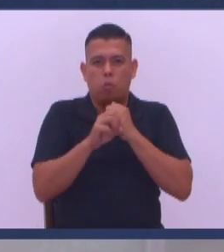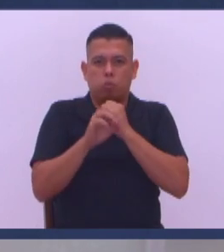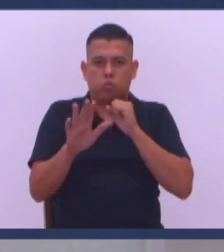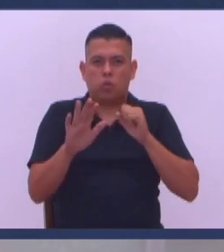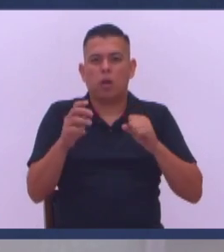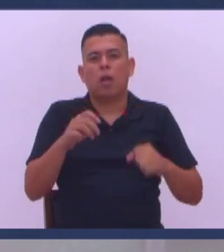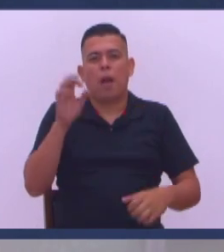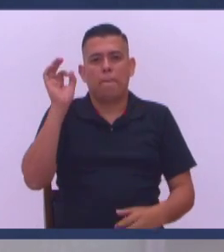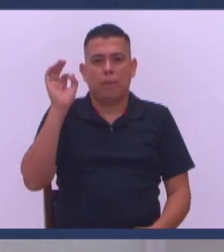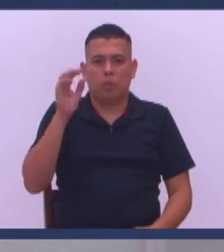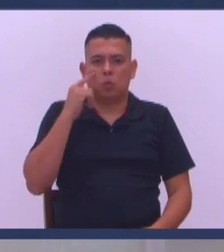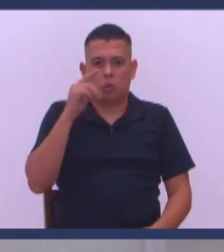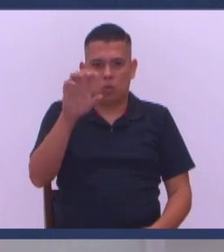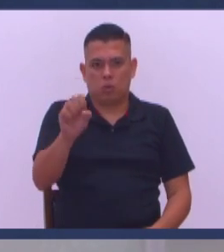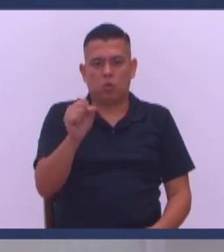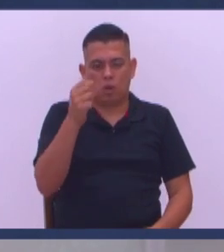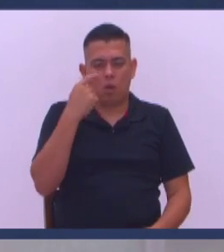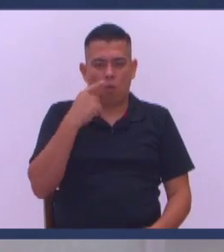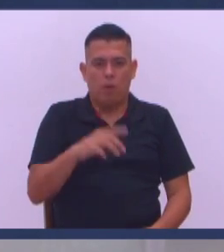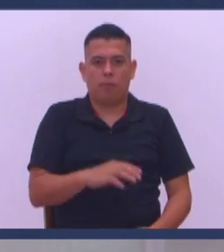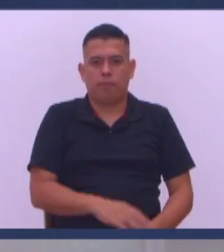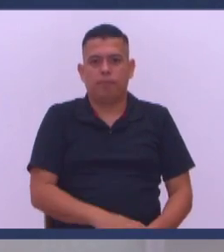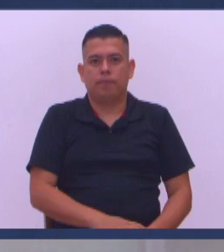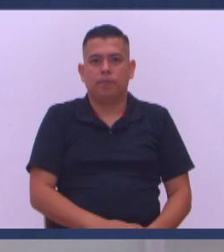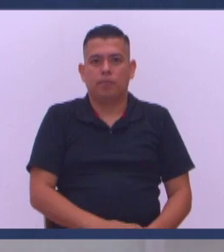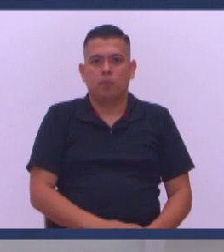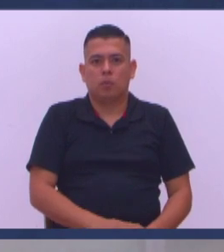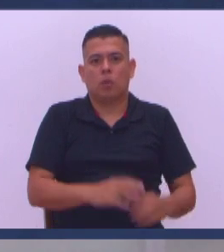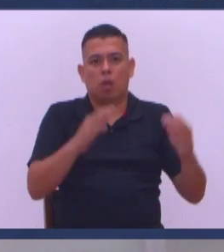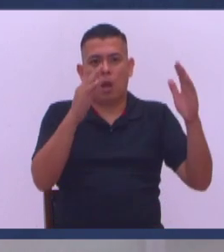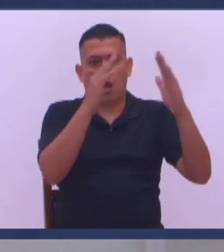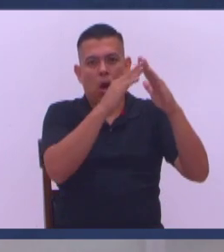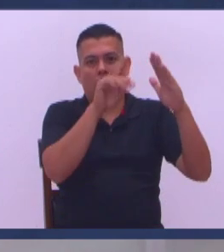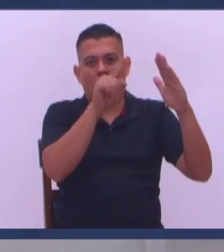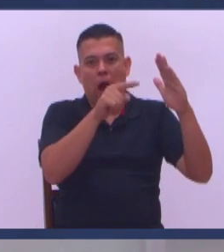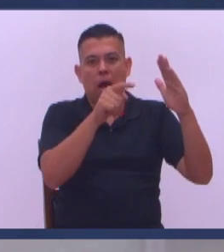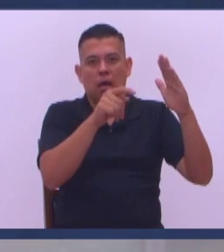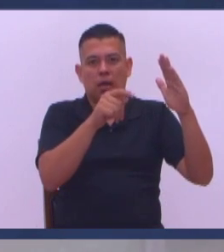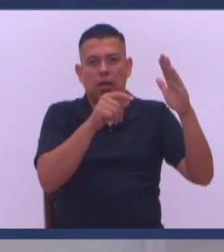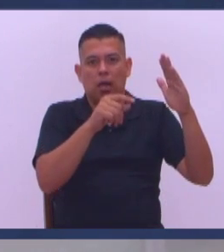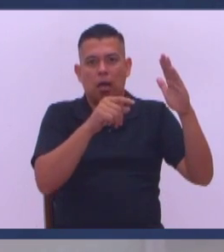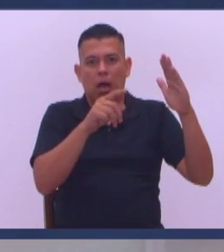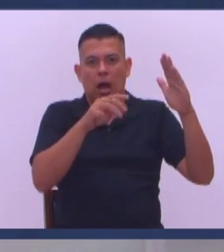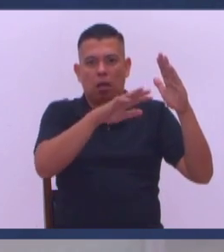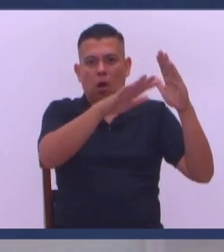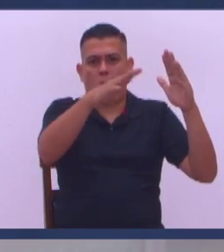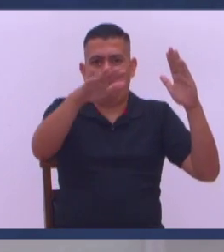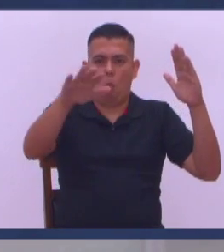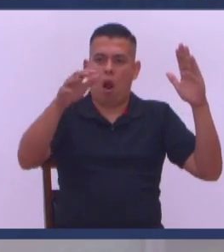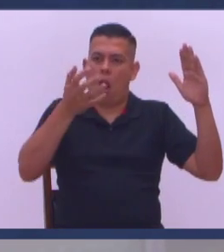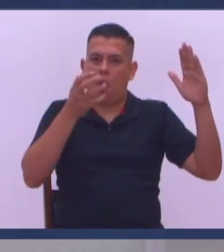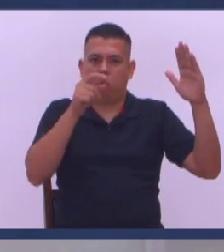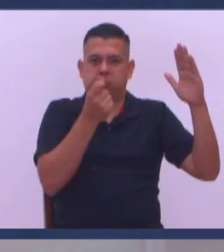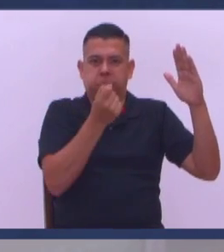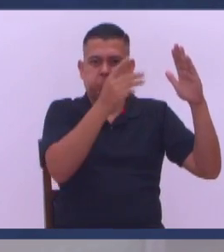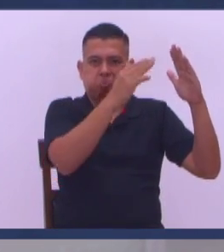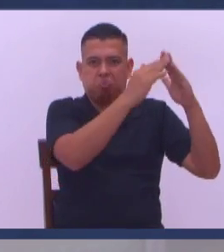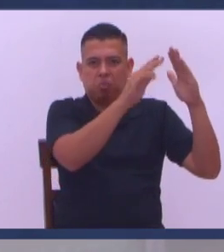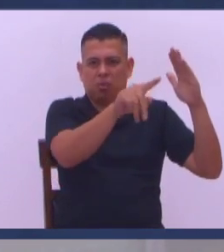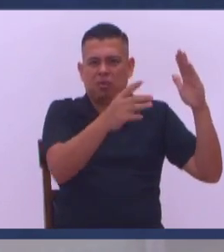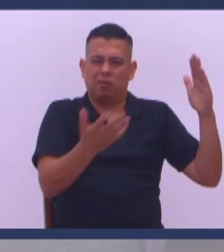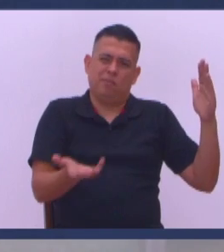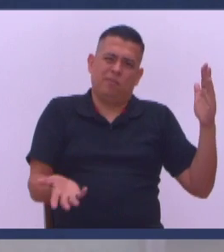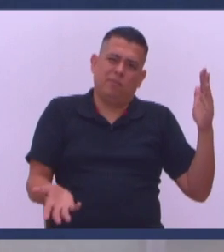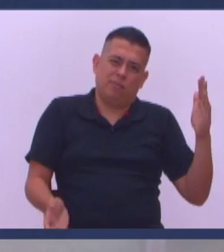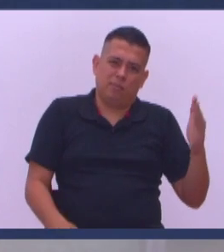hay pastores Nahuelones como esos Que los ricos Los llevan a su rancho Porque ellos la misa La reciben en el lago ¿Qué tal eso hermano? O ¿Qué tal eso?